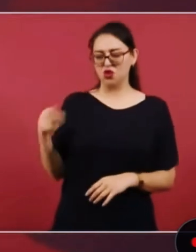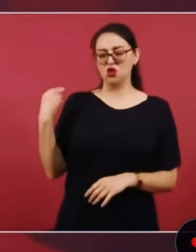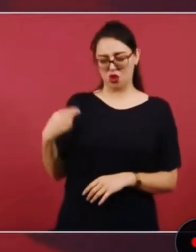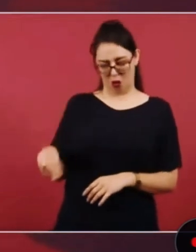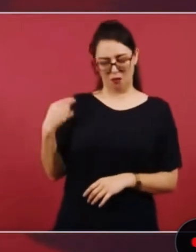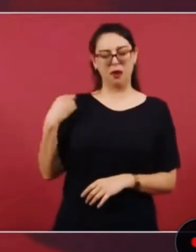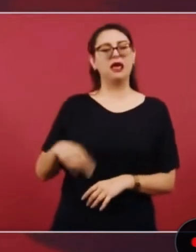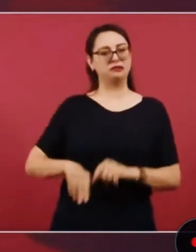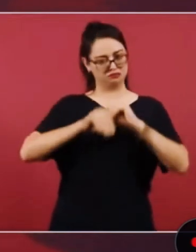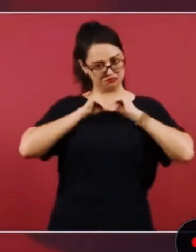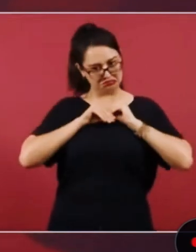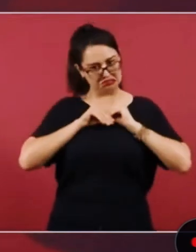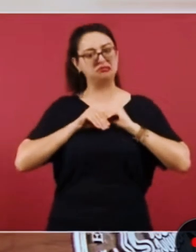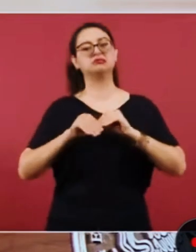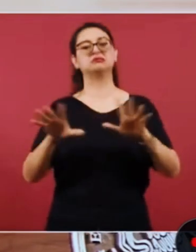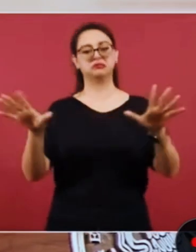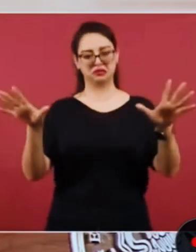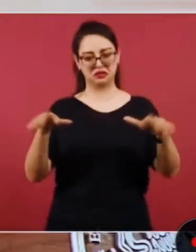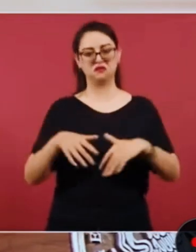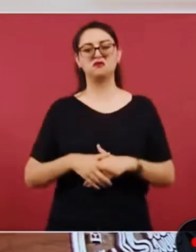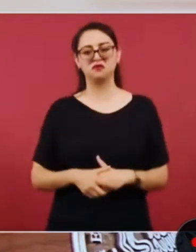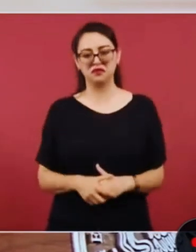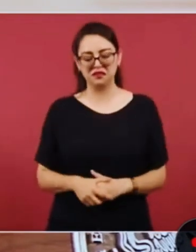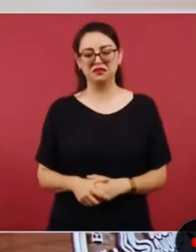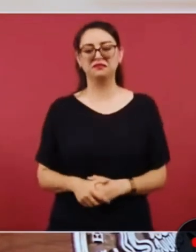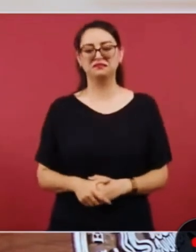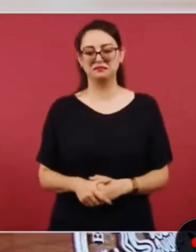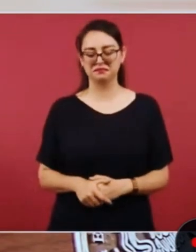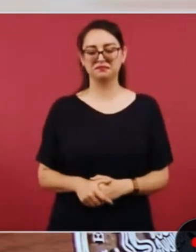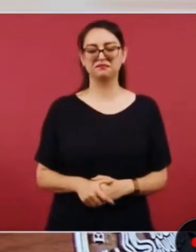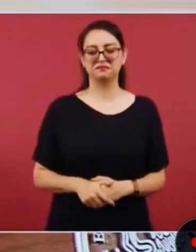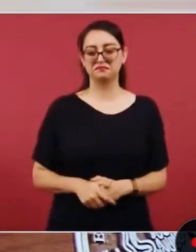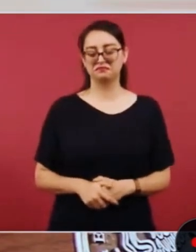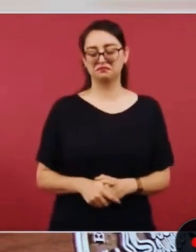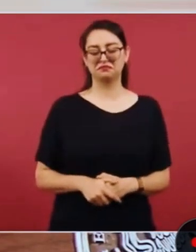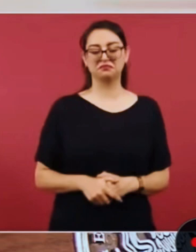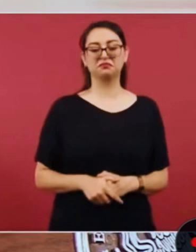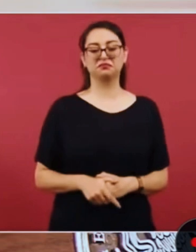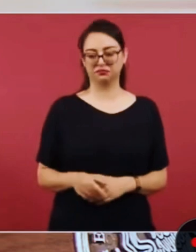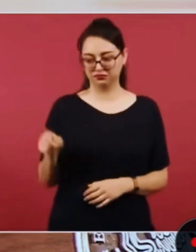conocer quién es el juez o la jueza